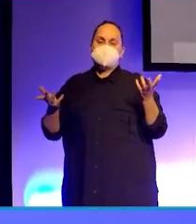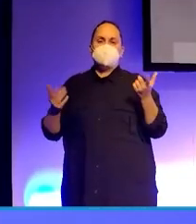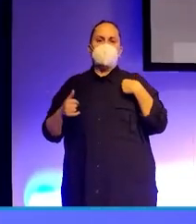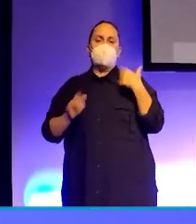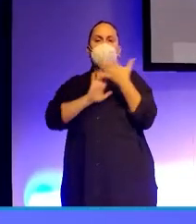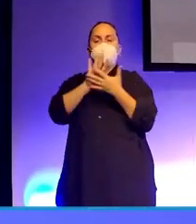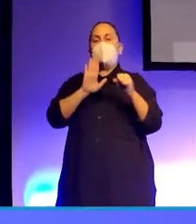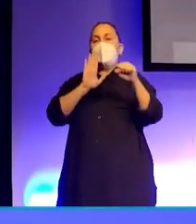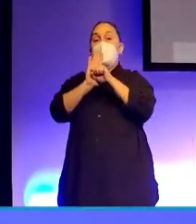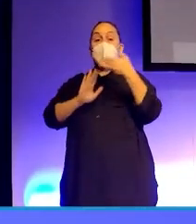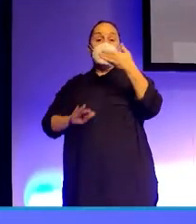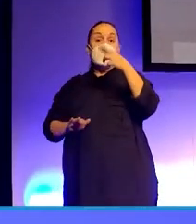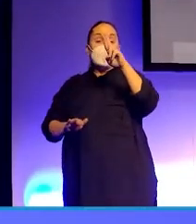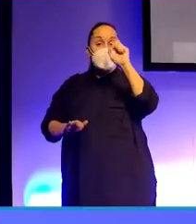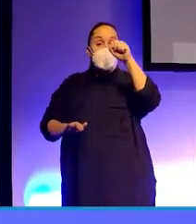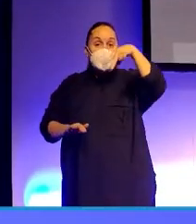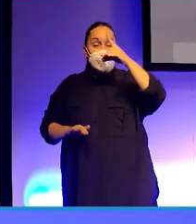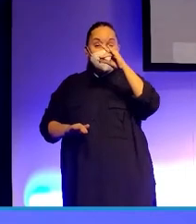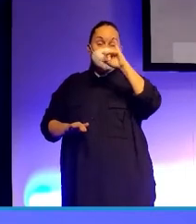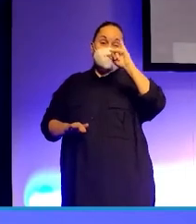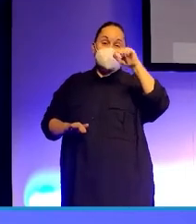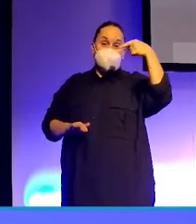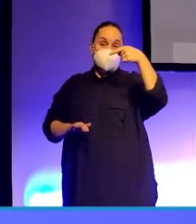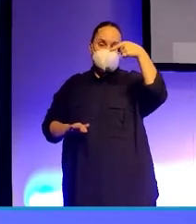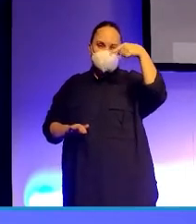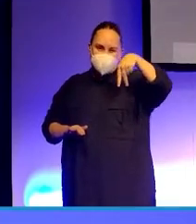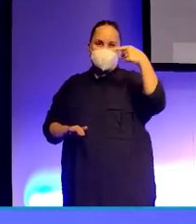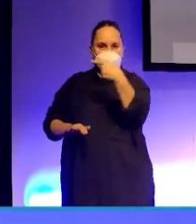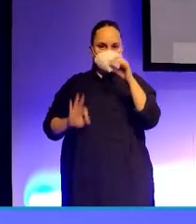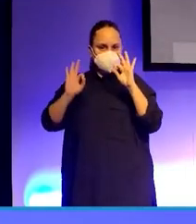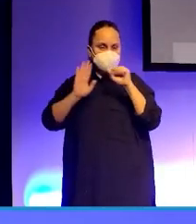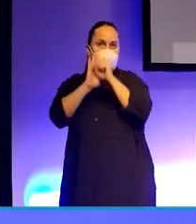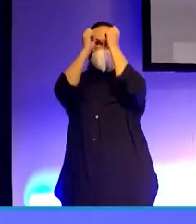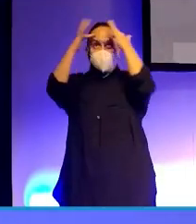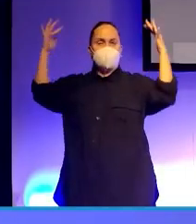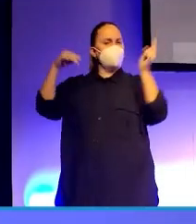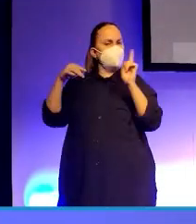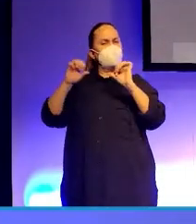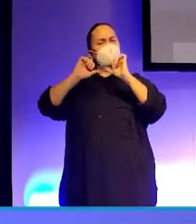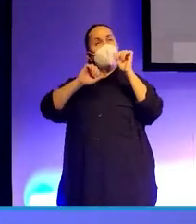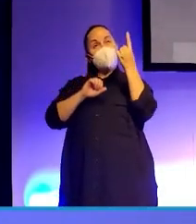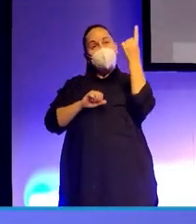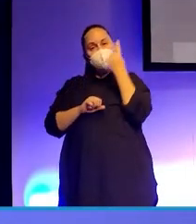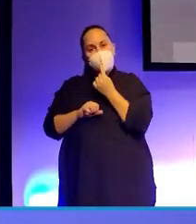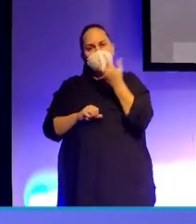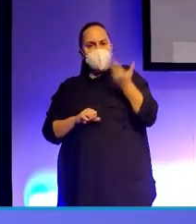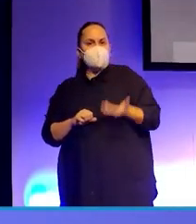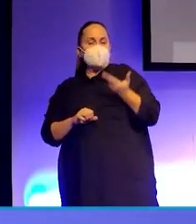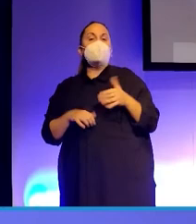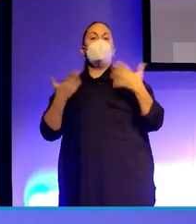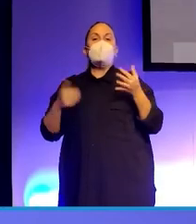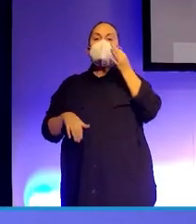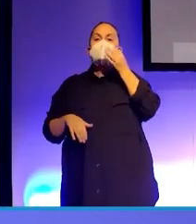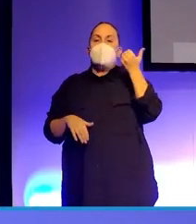de Branding tal y como nos imaginamos que es el Branding, pero sí vengo a hablar de una de las cosas más importantes del Branding, que es lo humano